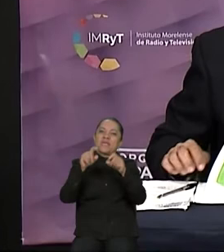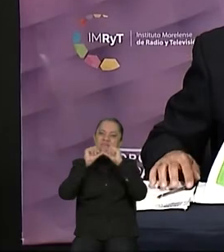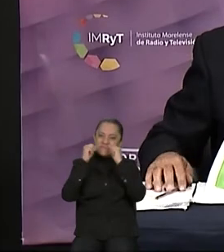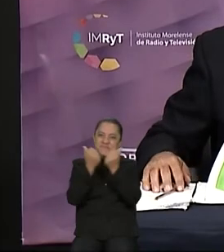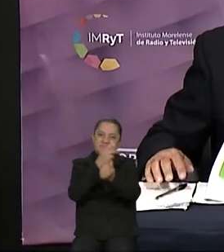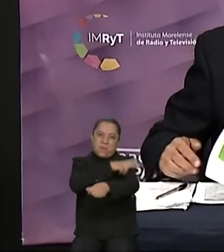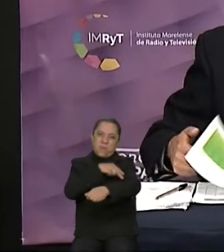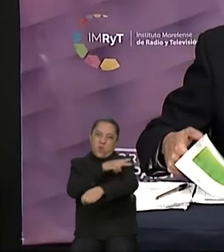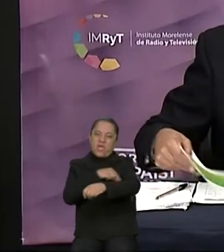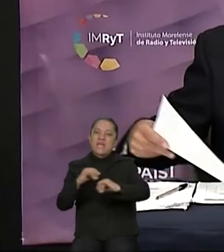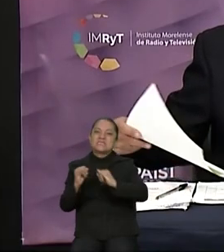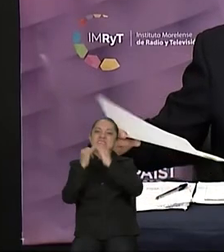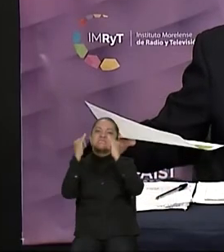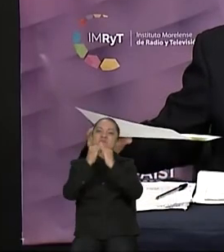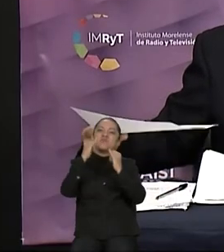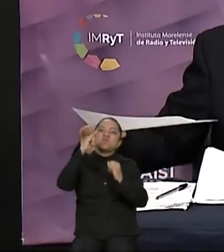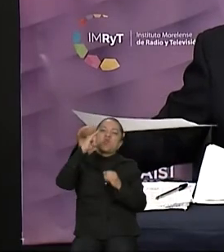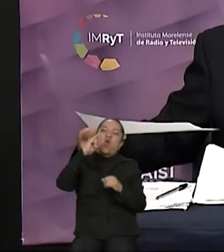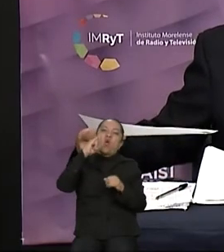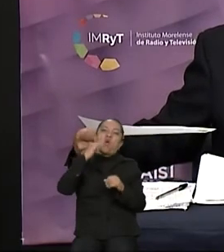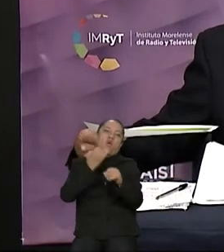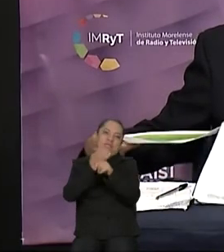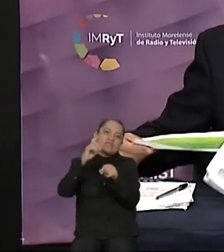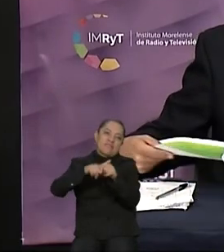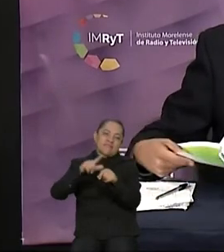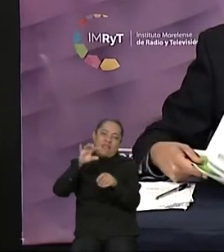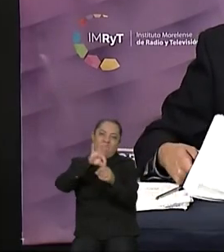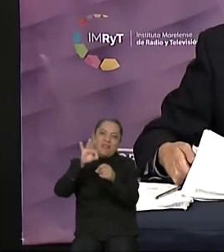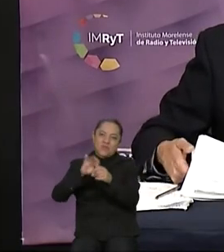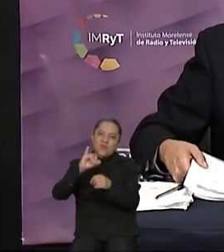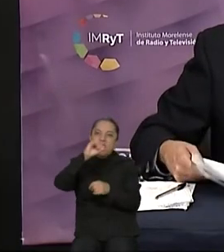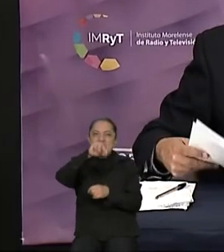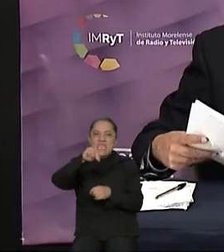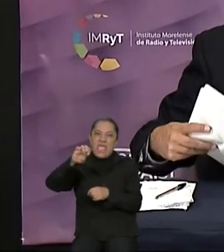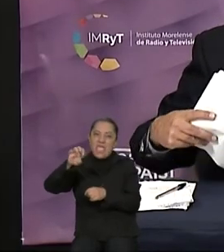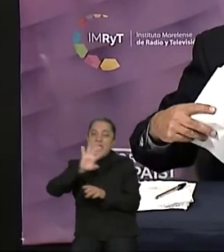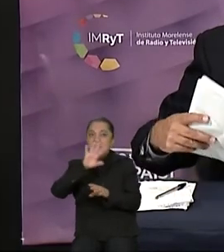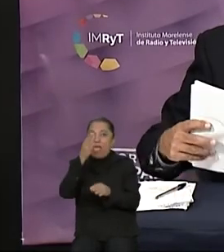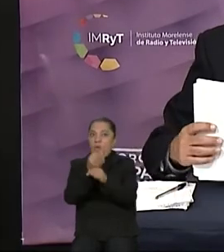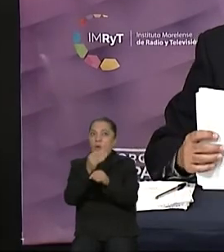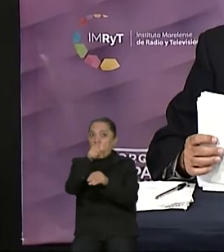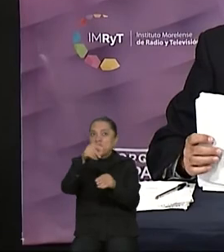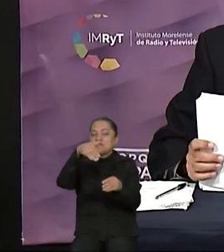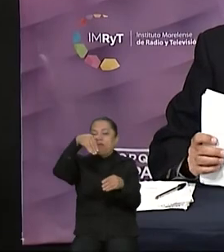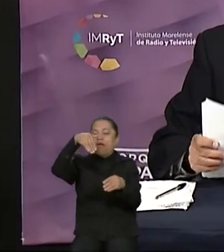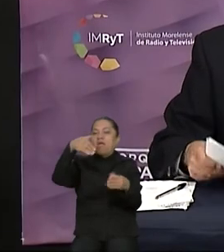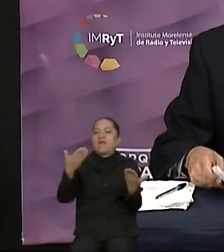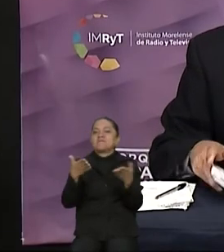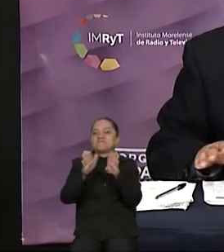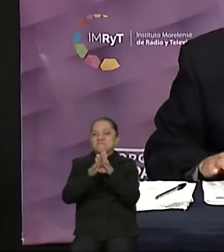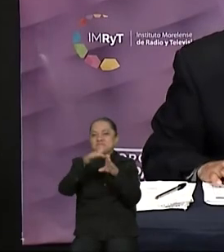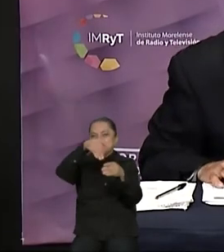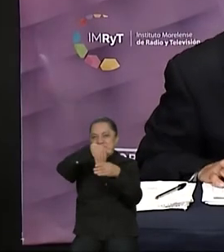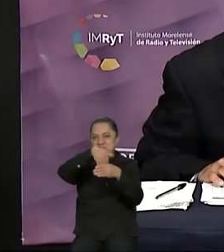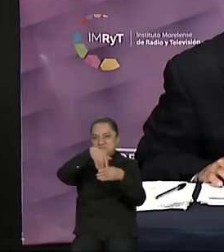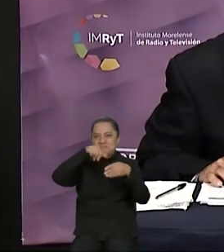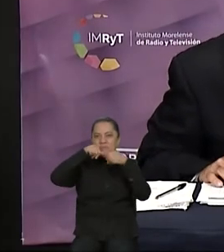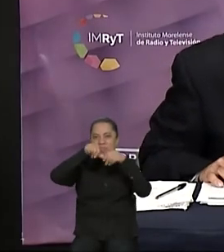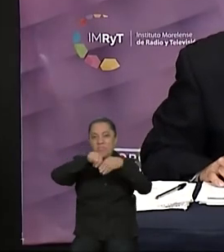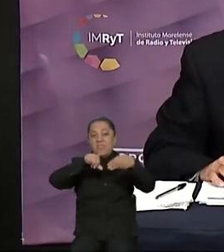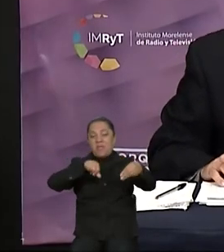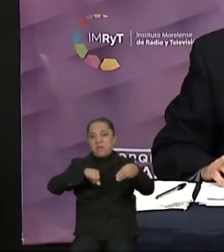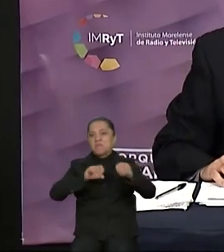Electoral. Preguntas en esta dinámica de sobrecerrado al azar y que han sido respondidas por las candidatas y los